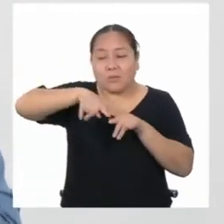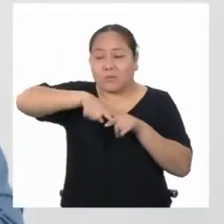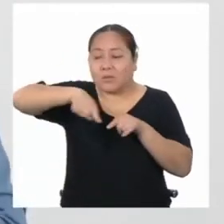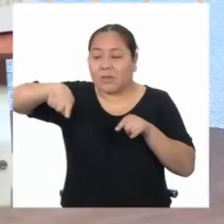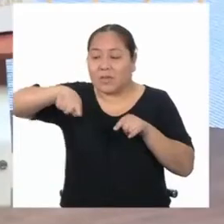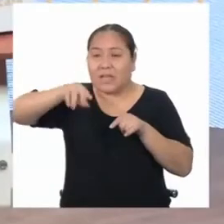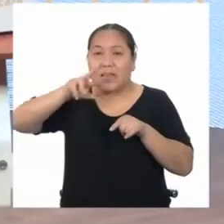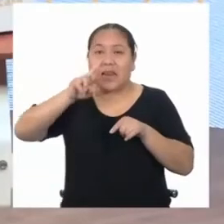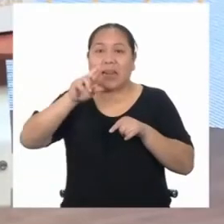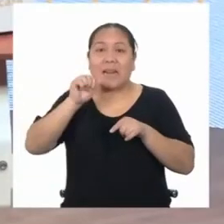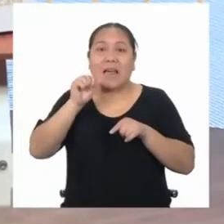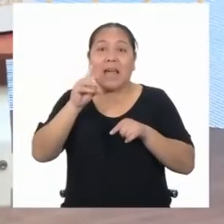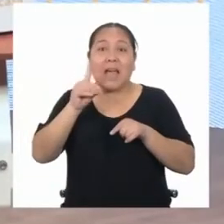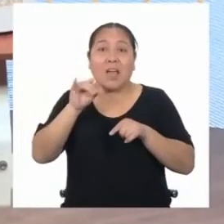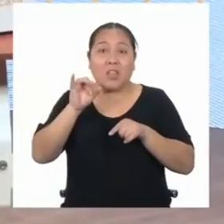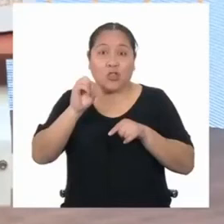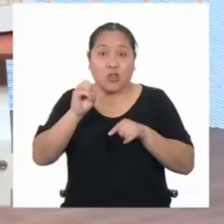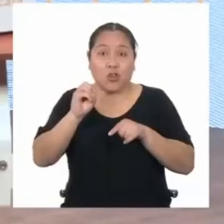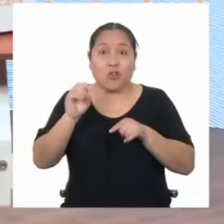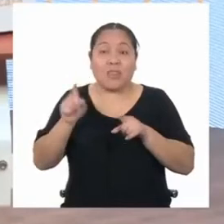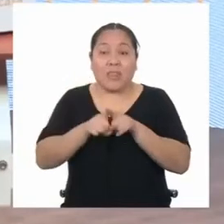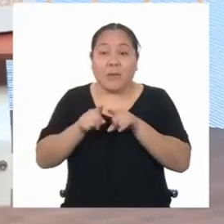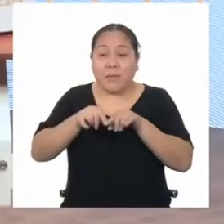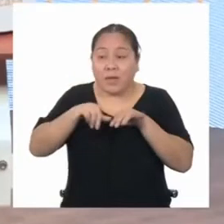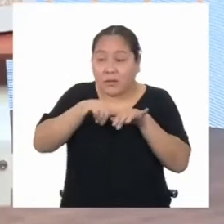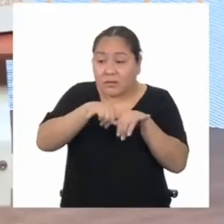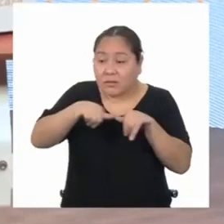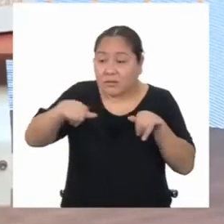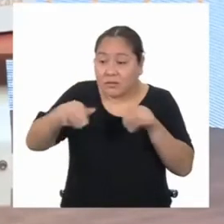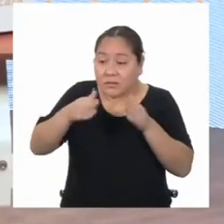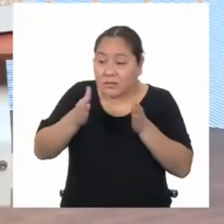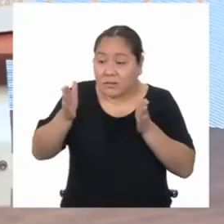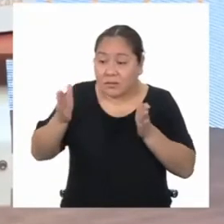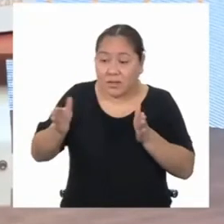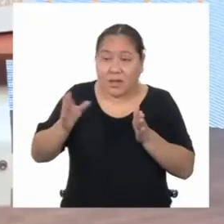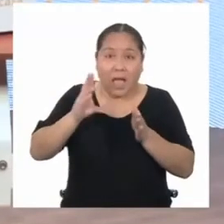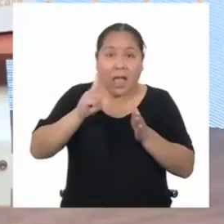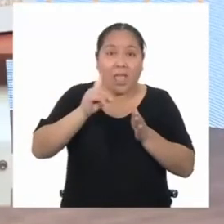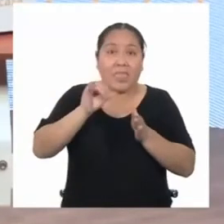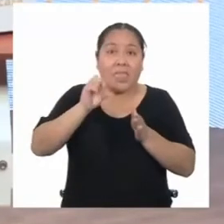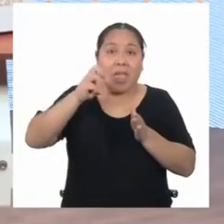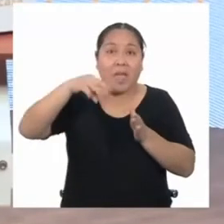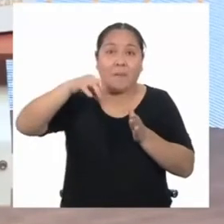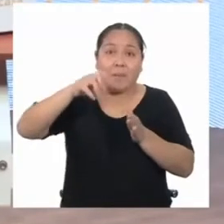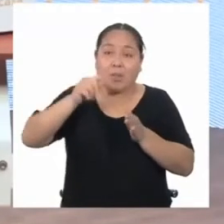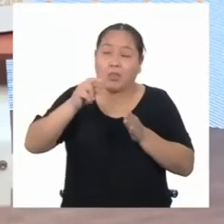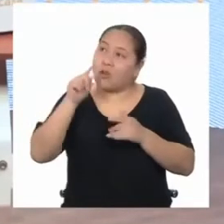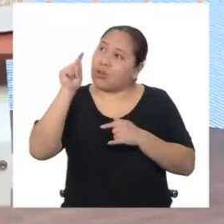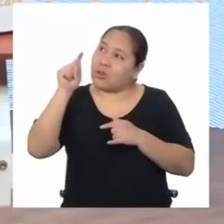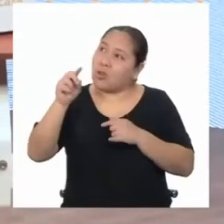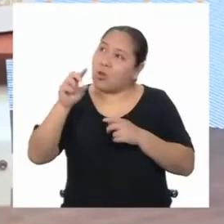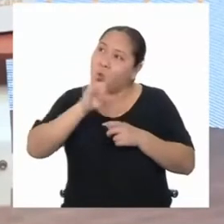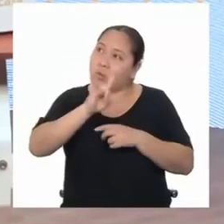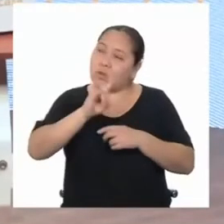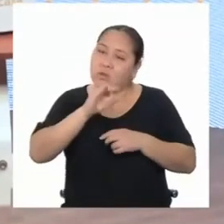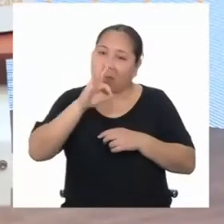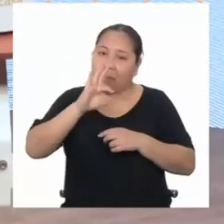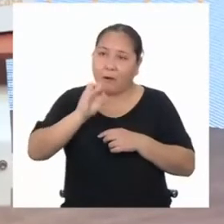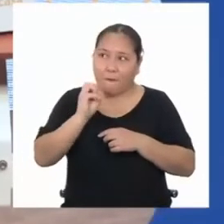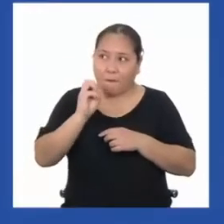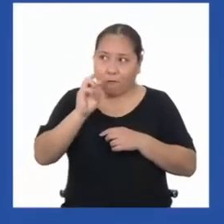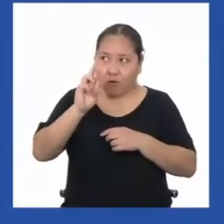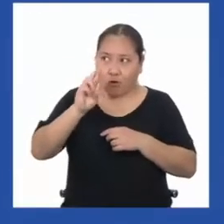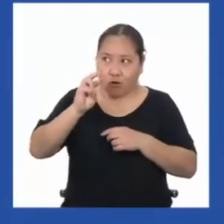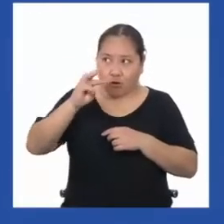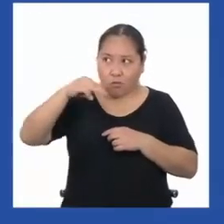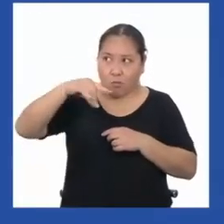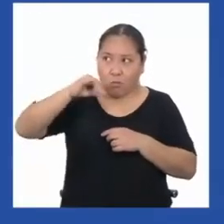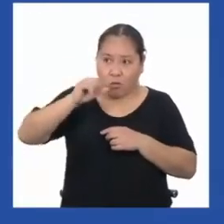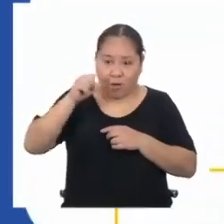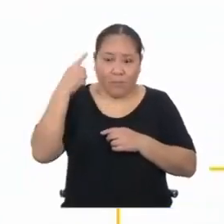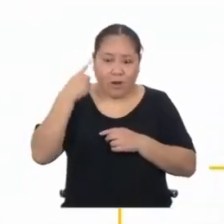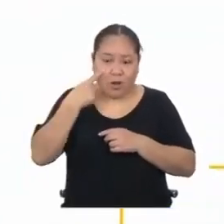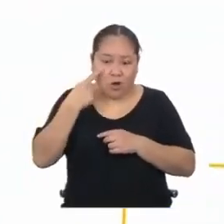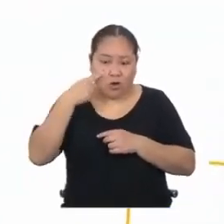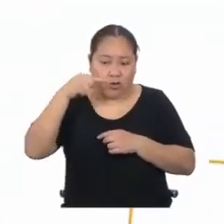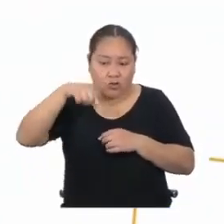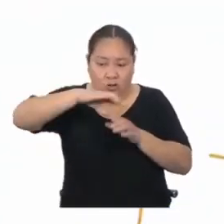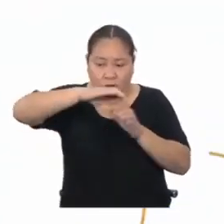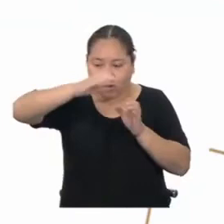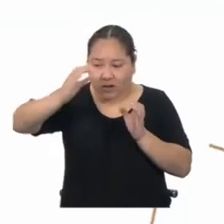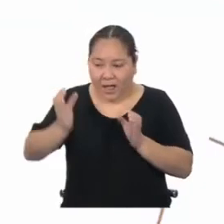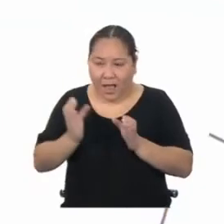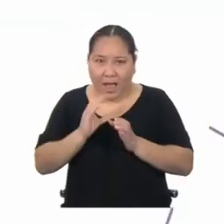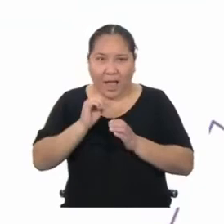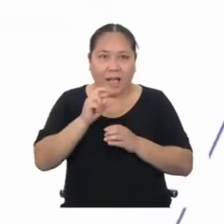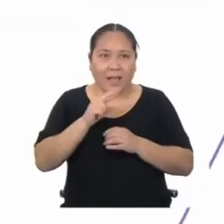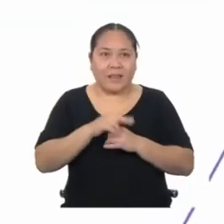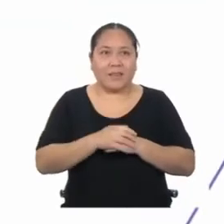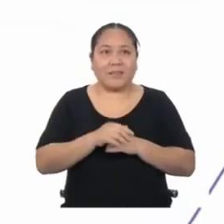diámetro. Y a partir de eso podemos aplicar la fórmula que usted mencionó para conocer el área de un círculo. ¿Cuál es? El área